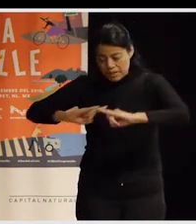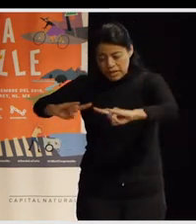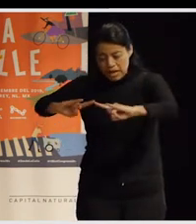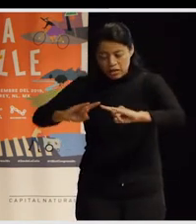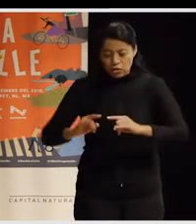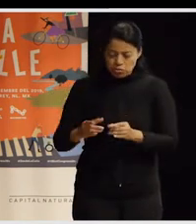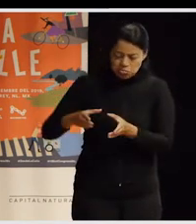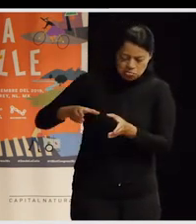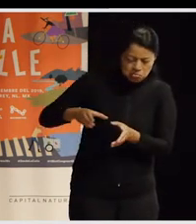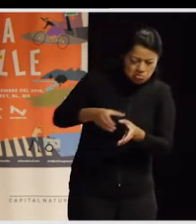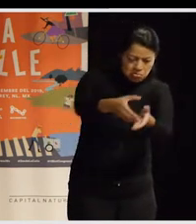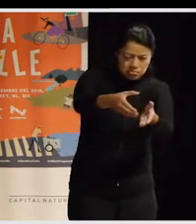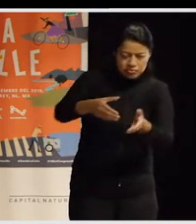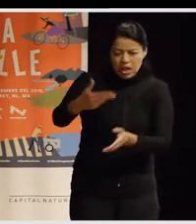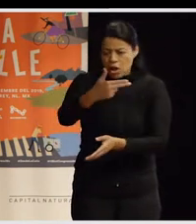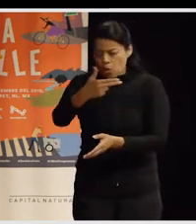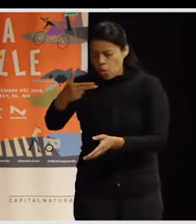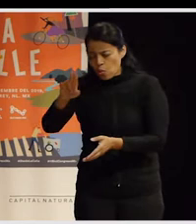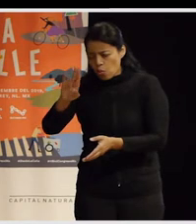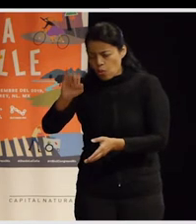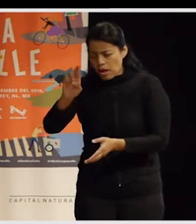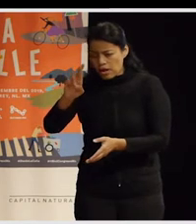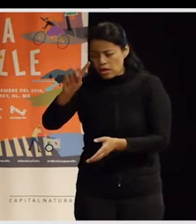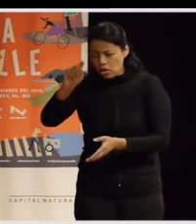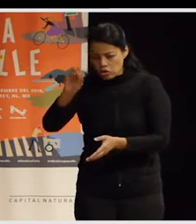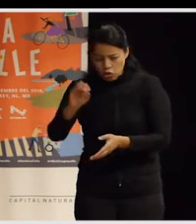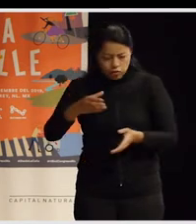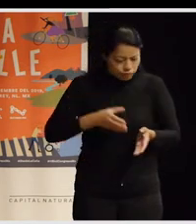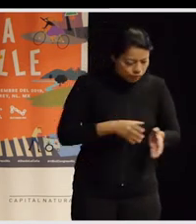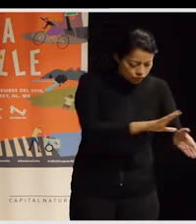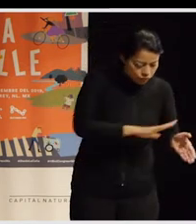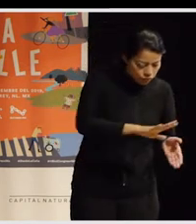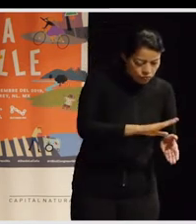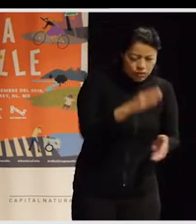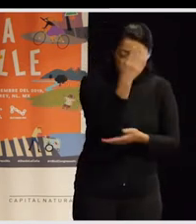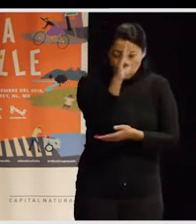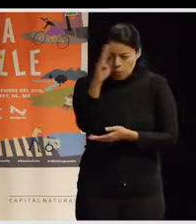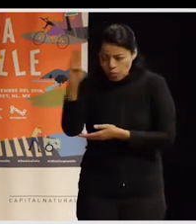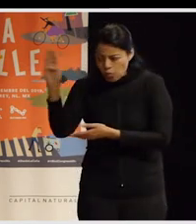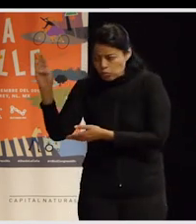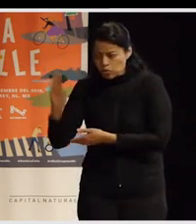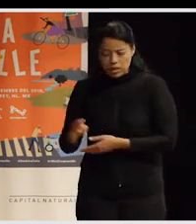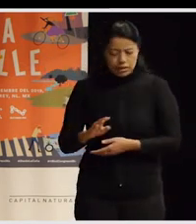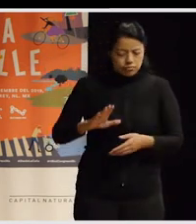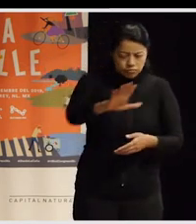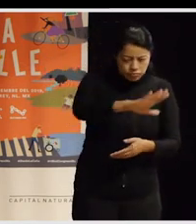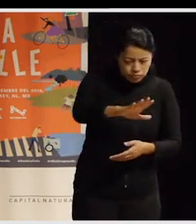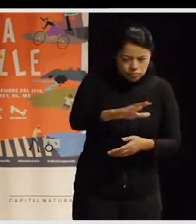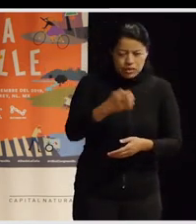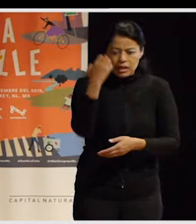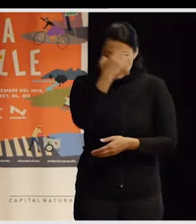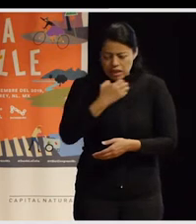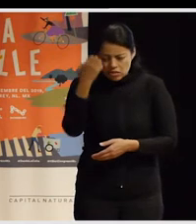zonas de huerto, zonas de bosque, zonas de lavado, la escuela, y luego sobre todo una cosa que a nosotros nos